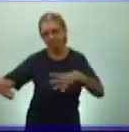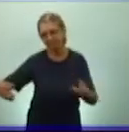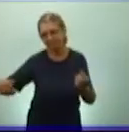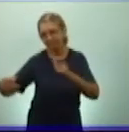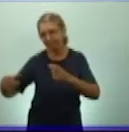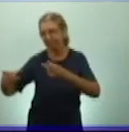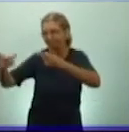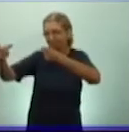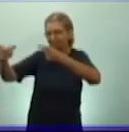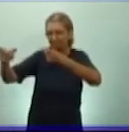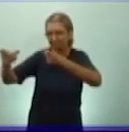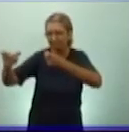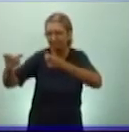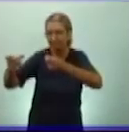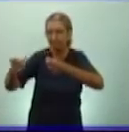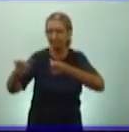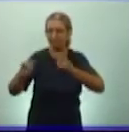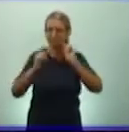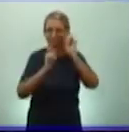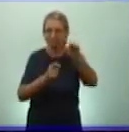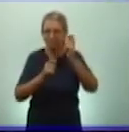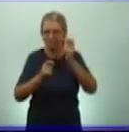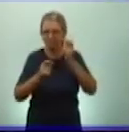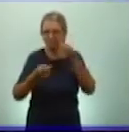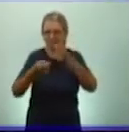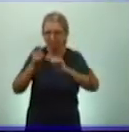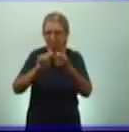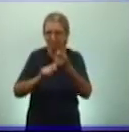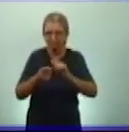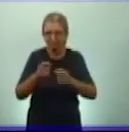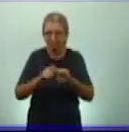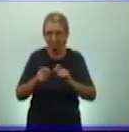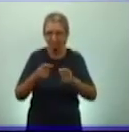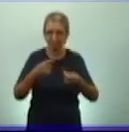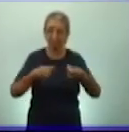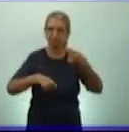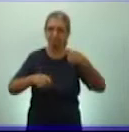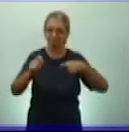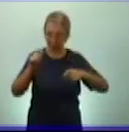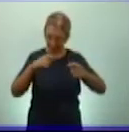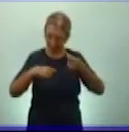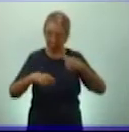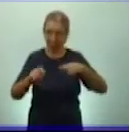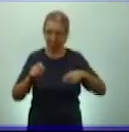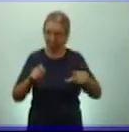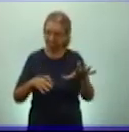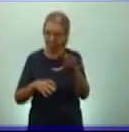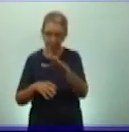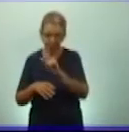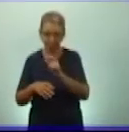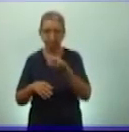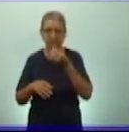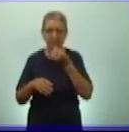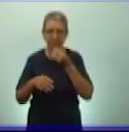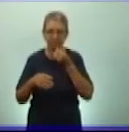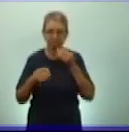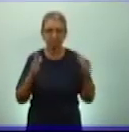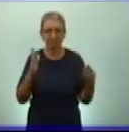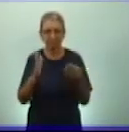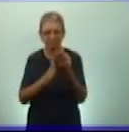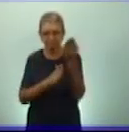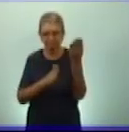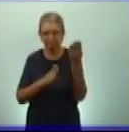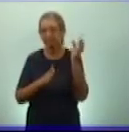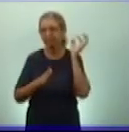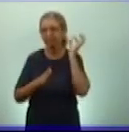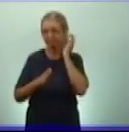la caza, la pesca, la artesanía, que también es una característica muy similar de estas tres civilizaciones y que sobre todo la desarrollaban las